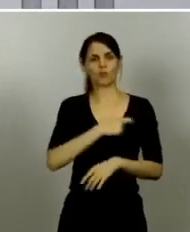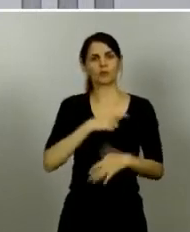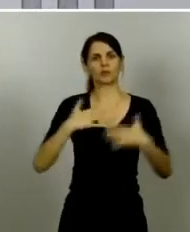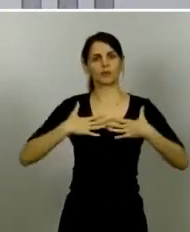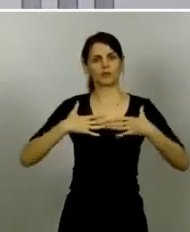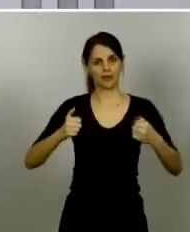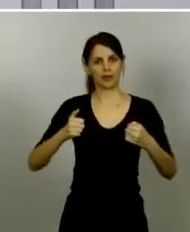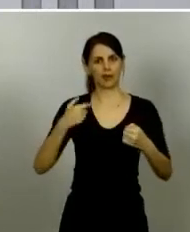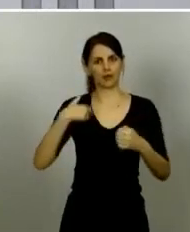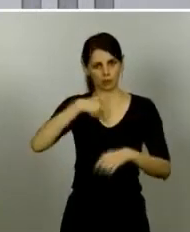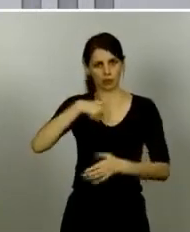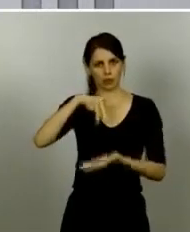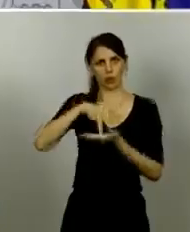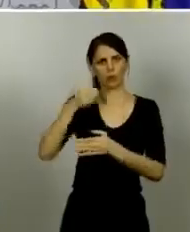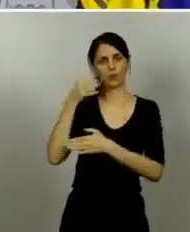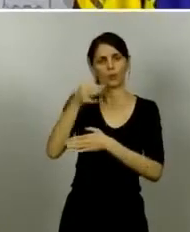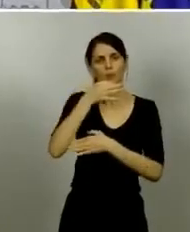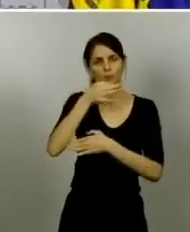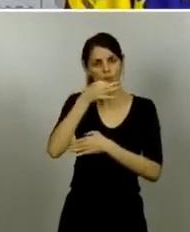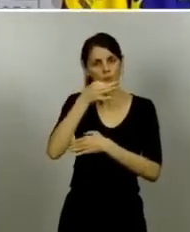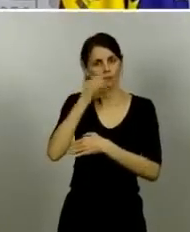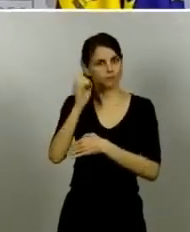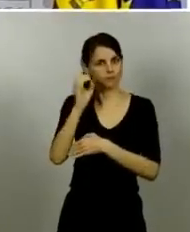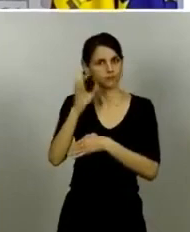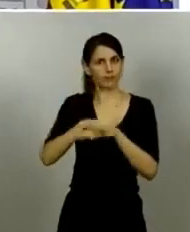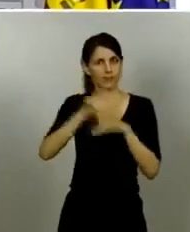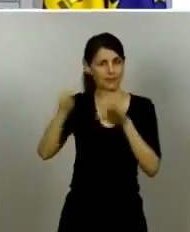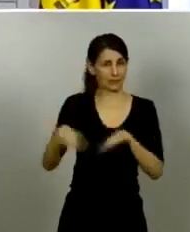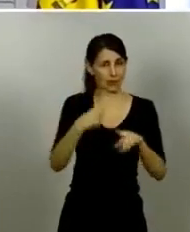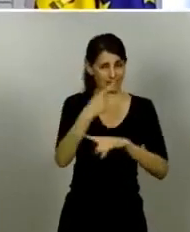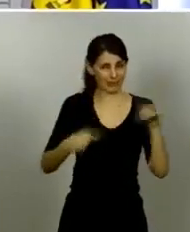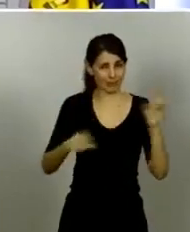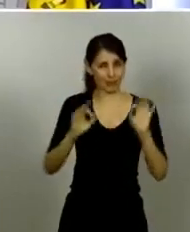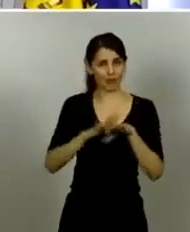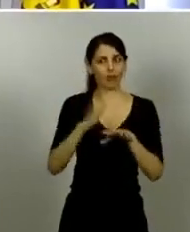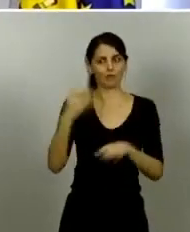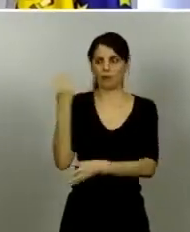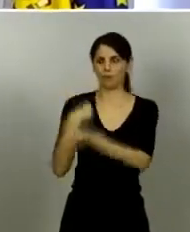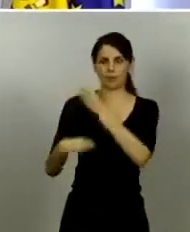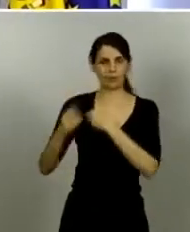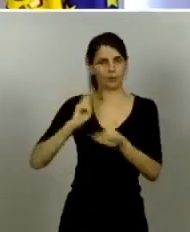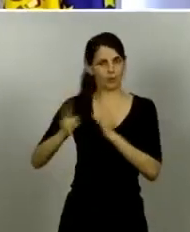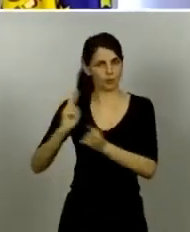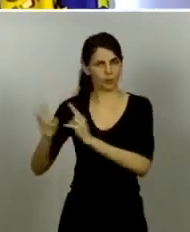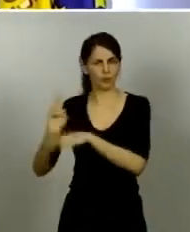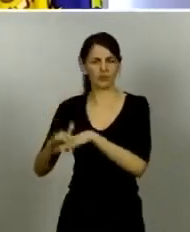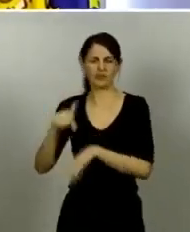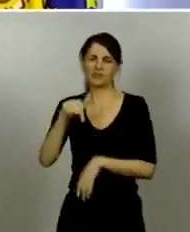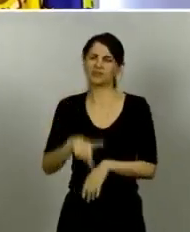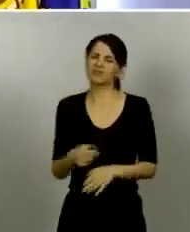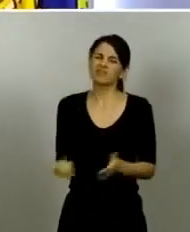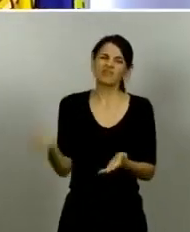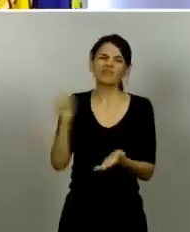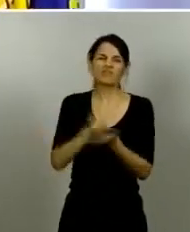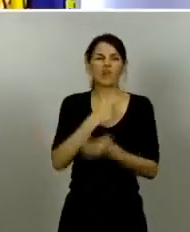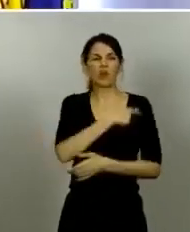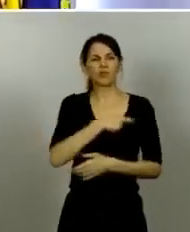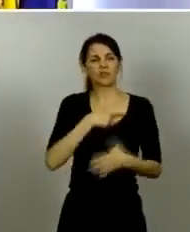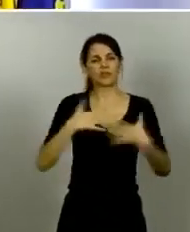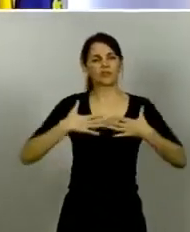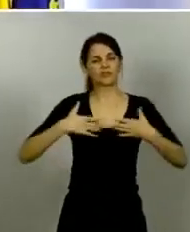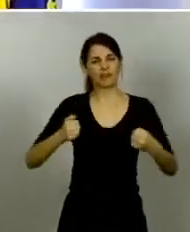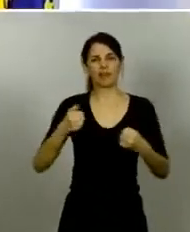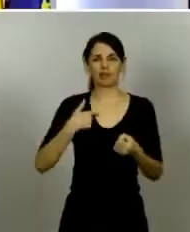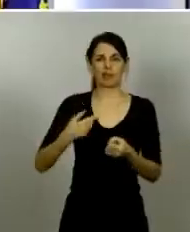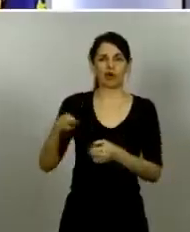Congreso entre la Comisión y unas preguntas parlamentarias que tengo que responder oralmente no voy a reproducir aquí el contenido de la Comisión al que me remite y que ustedes